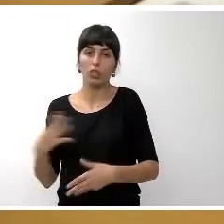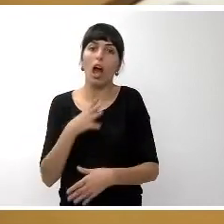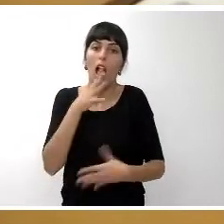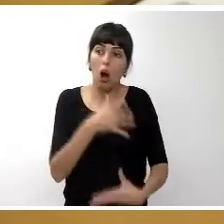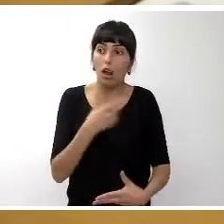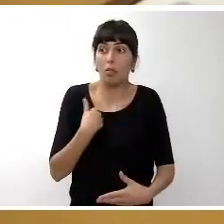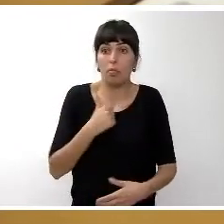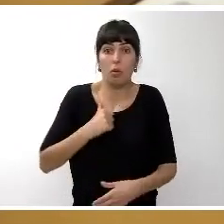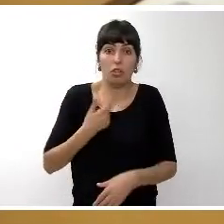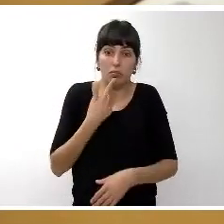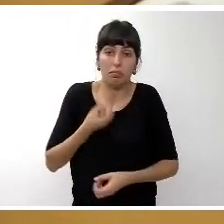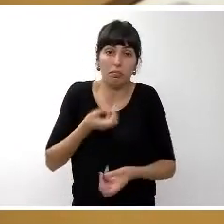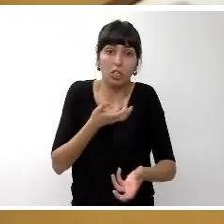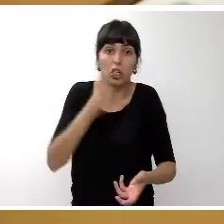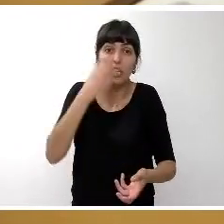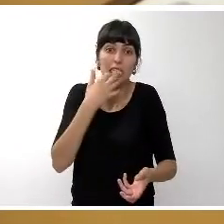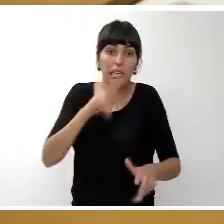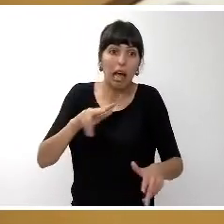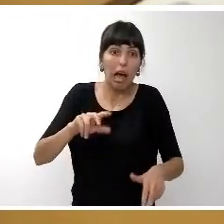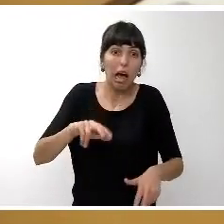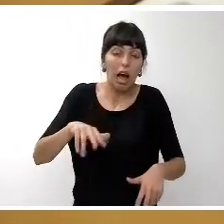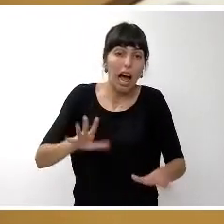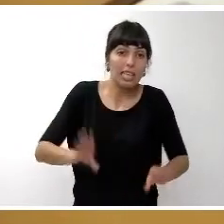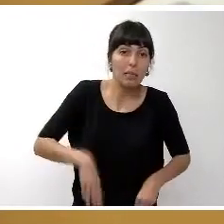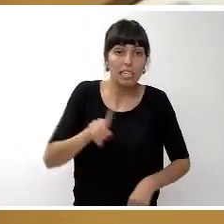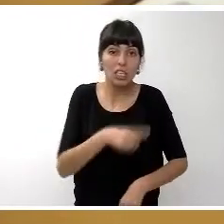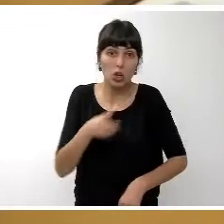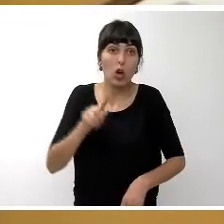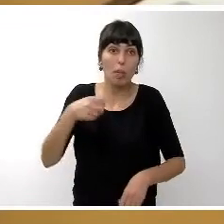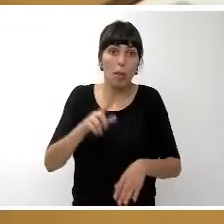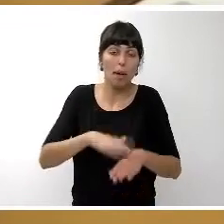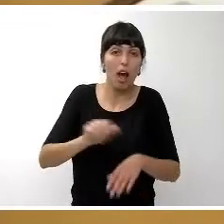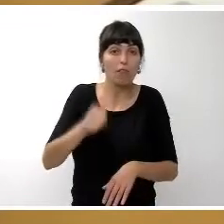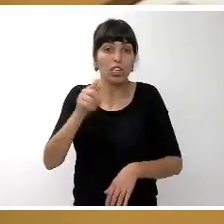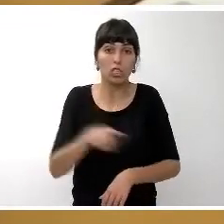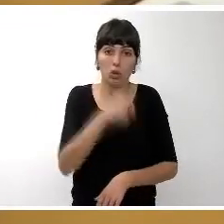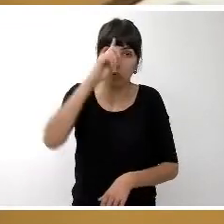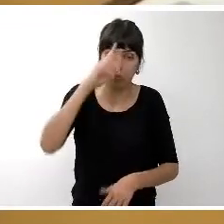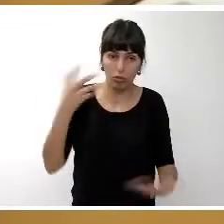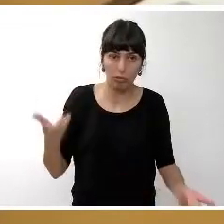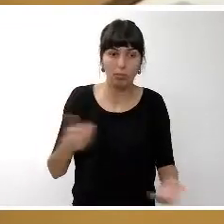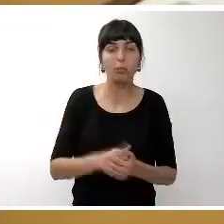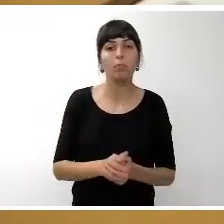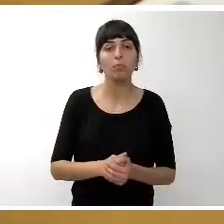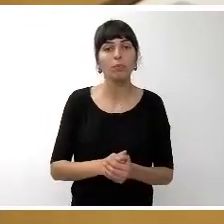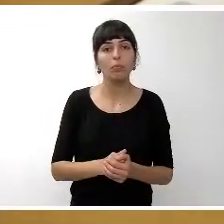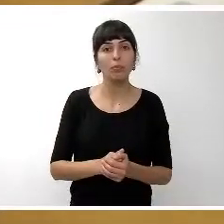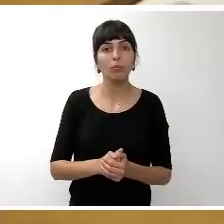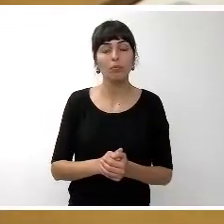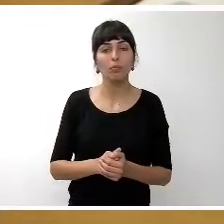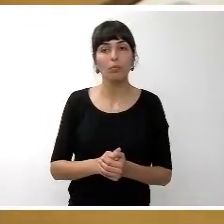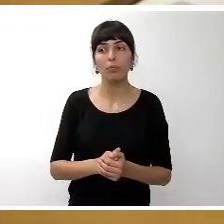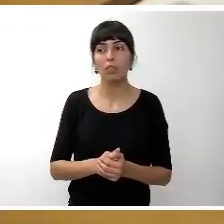será o no admitida a trámite y por lo tanto votada pero antes de pasar a desarrollar las